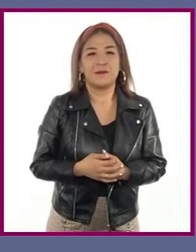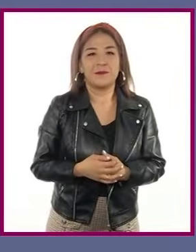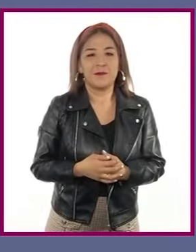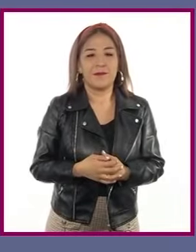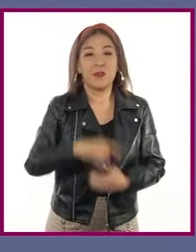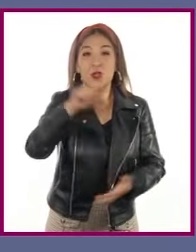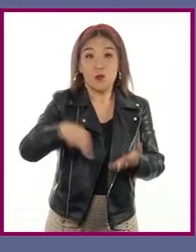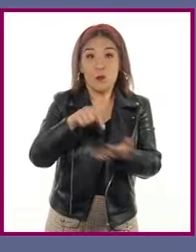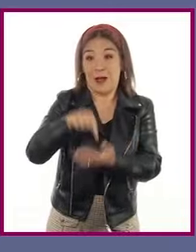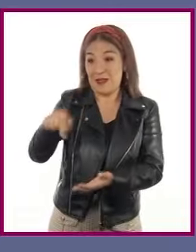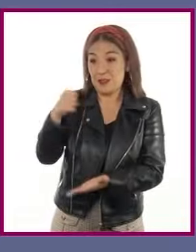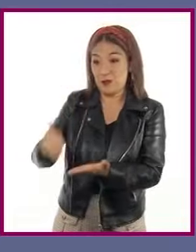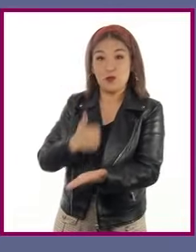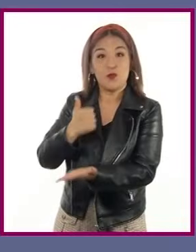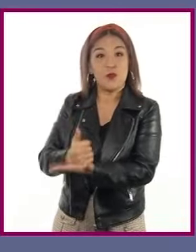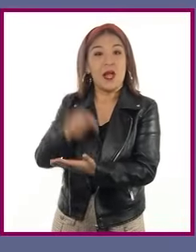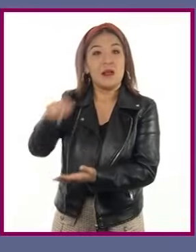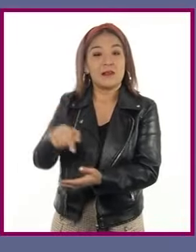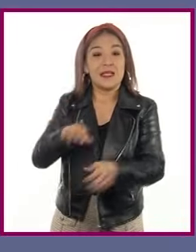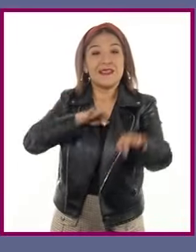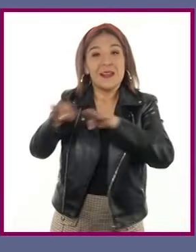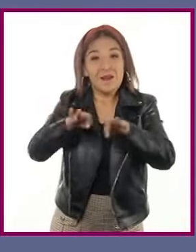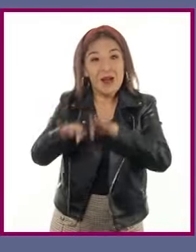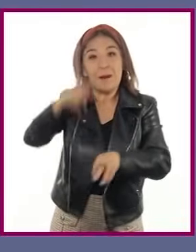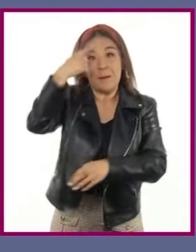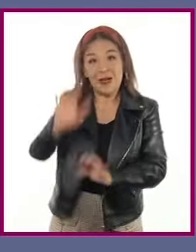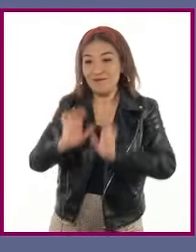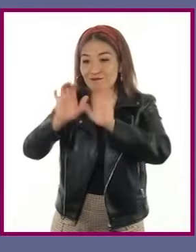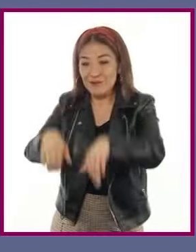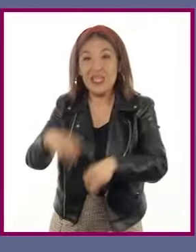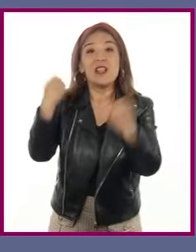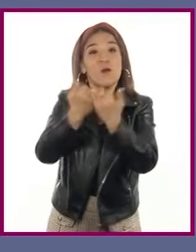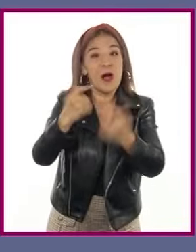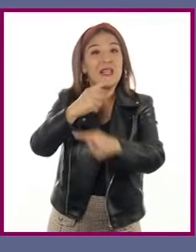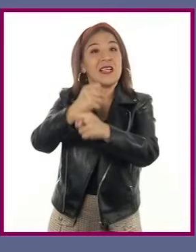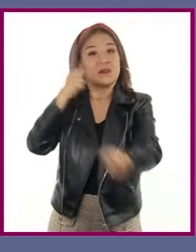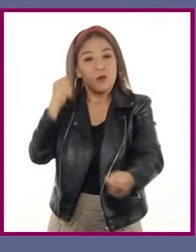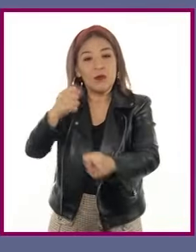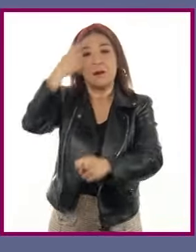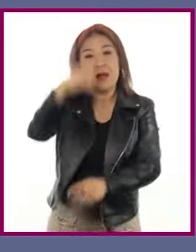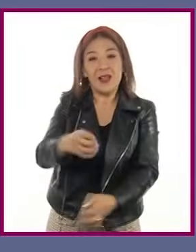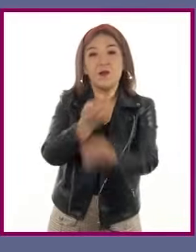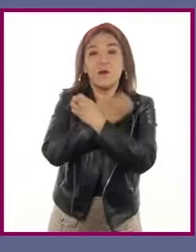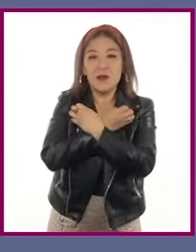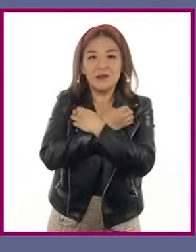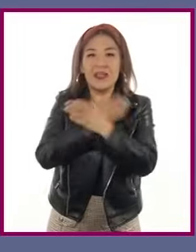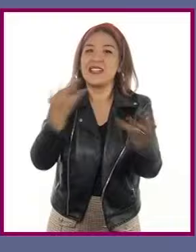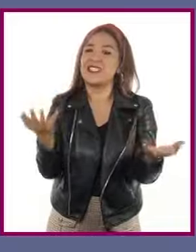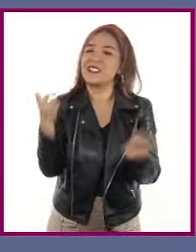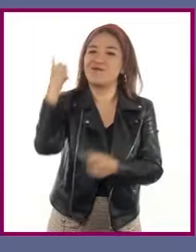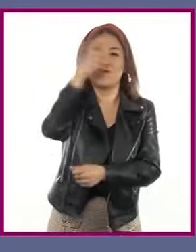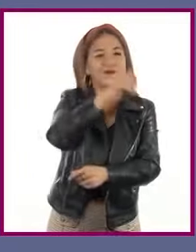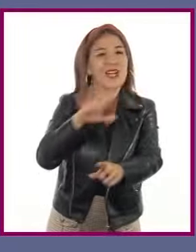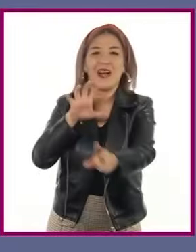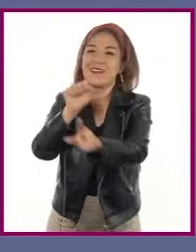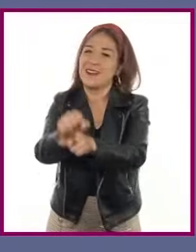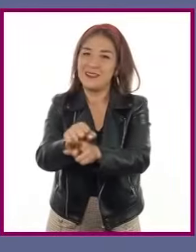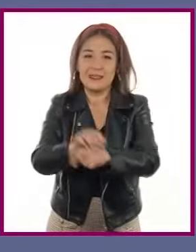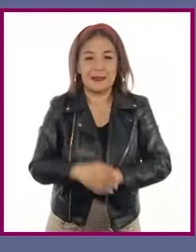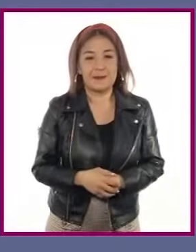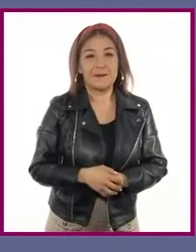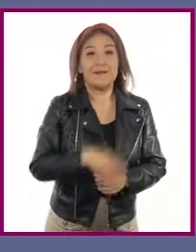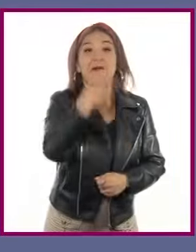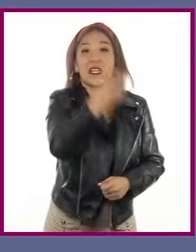espacios urbanos, tanto las fuentes de empleo como la infraestructura de transporte, educación y salud son insuficientes. Los